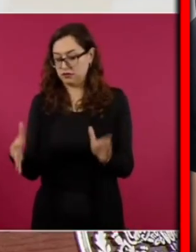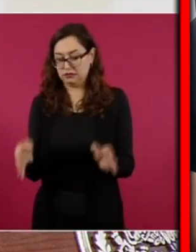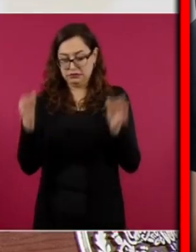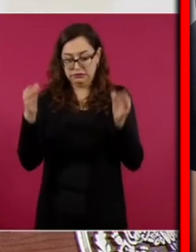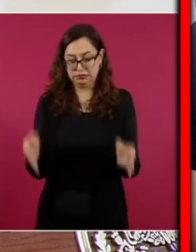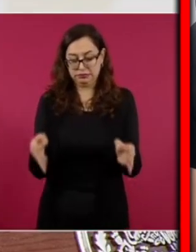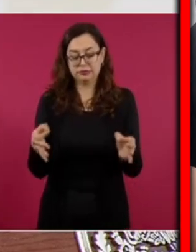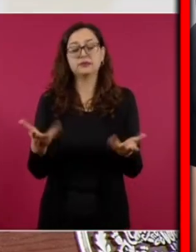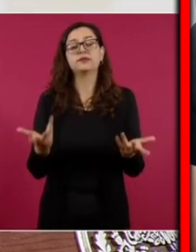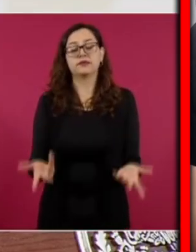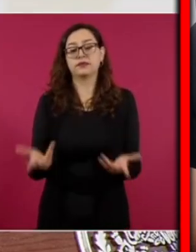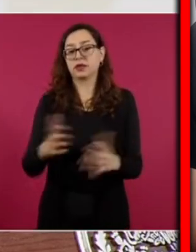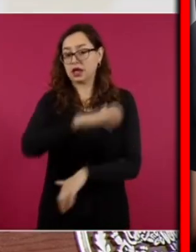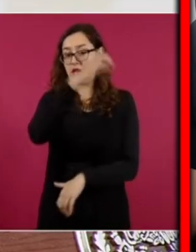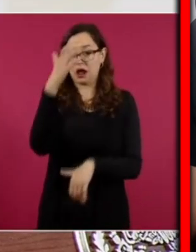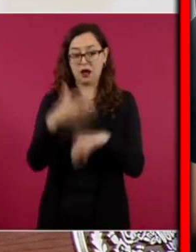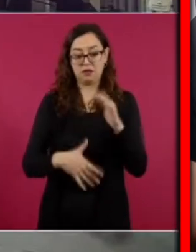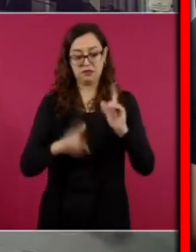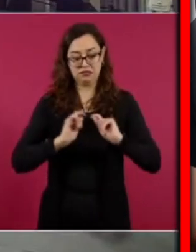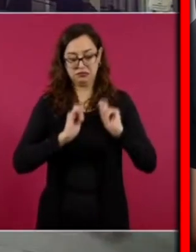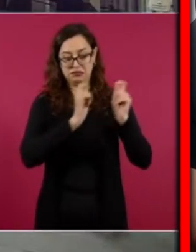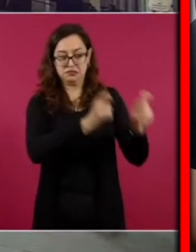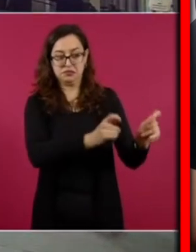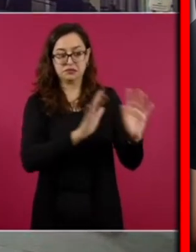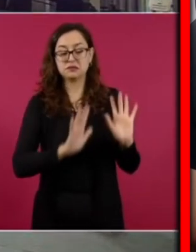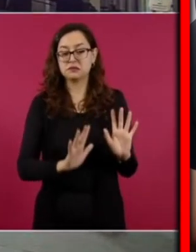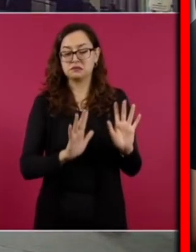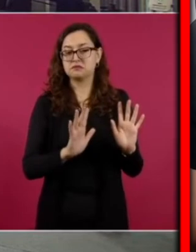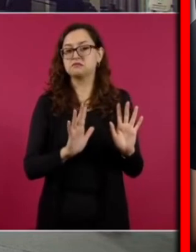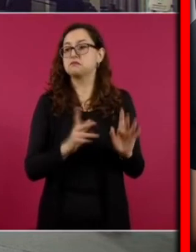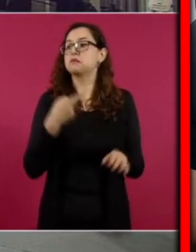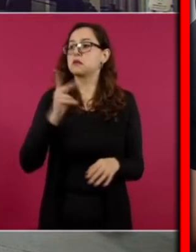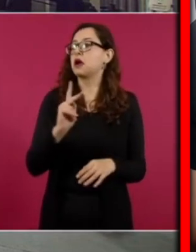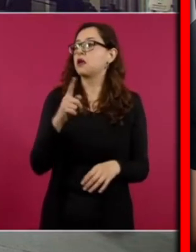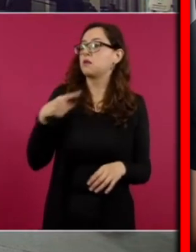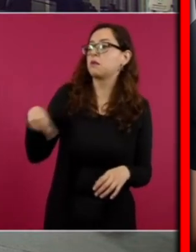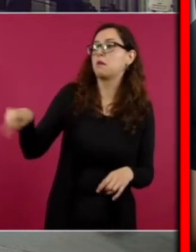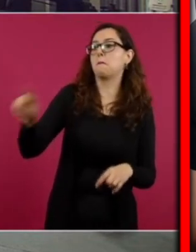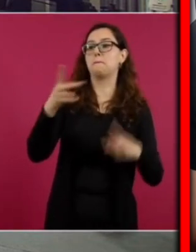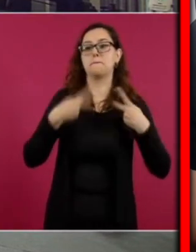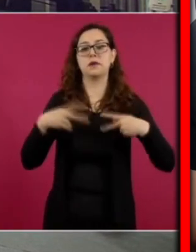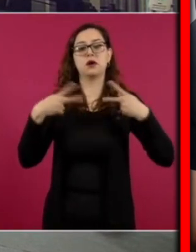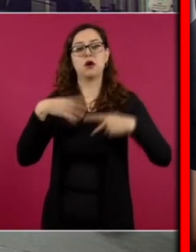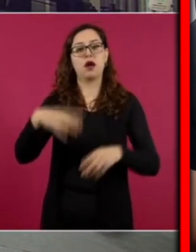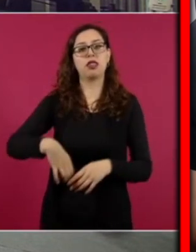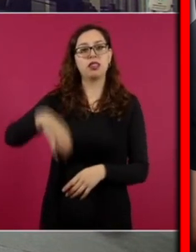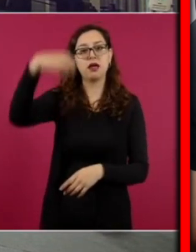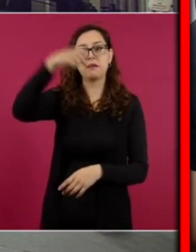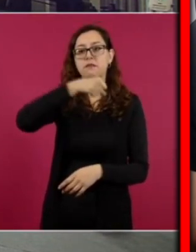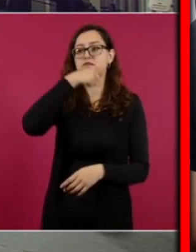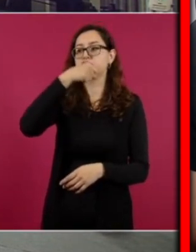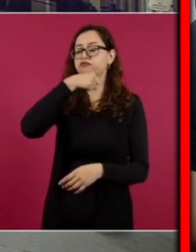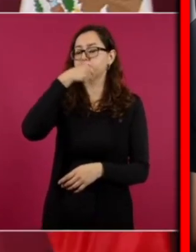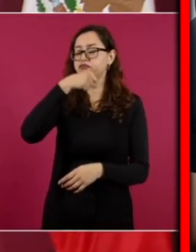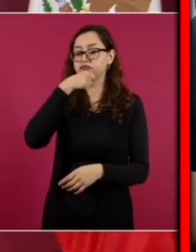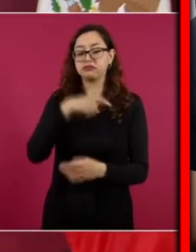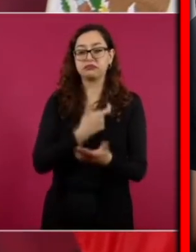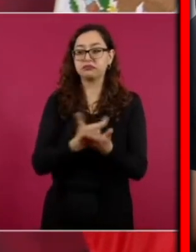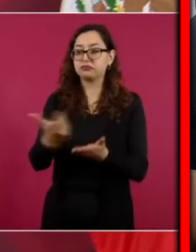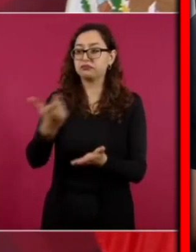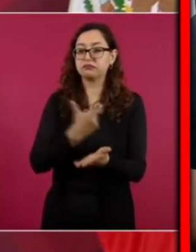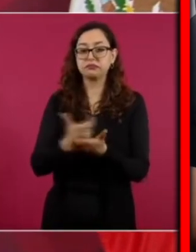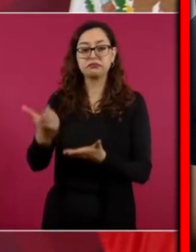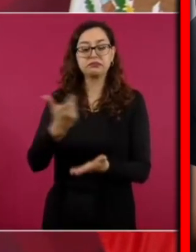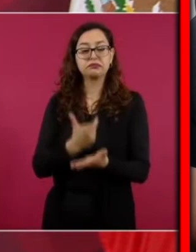van a recibir el doble de lo que